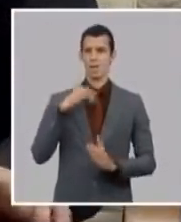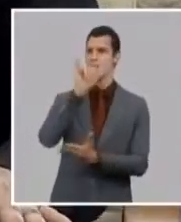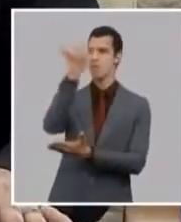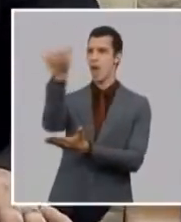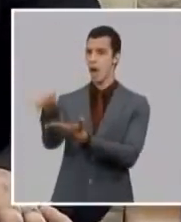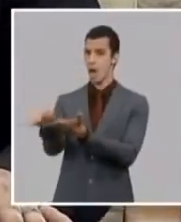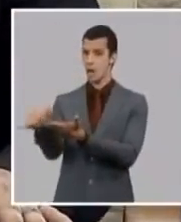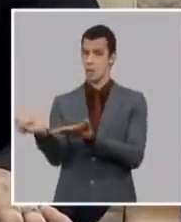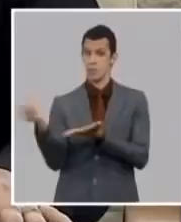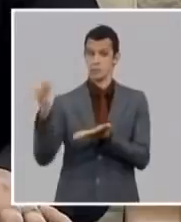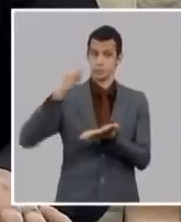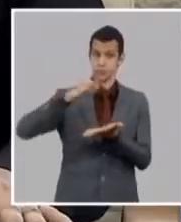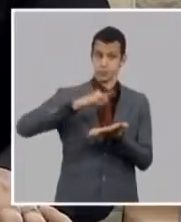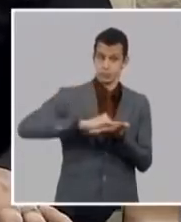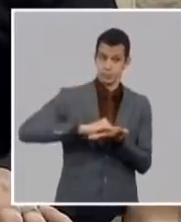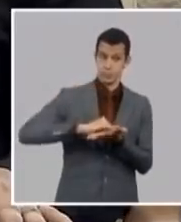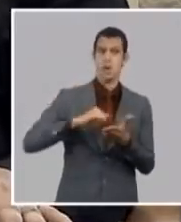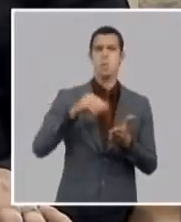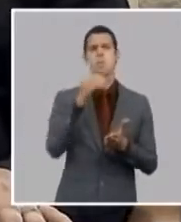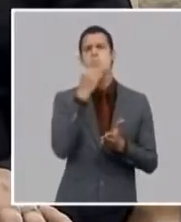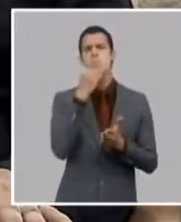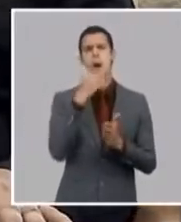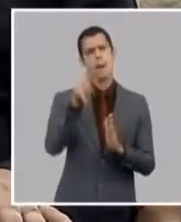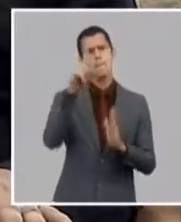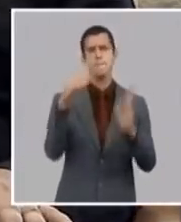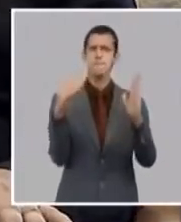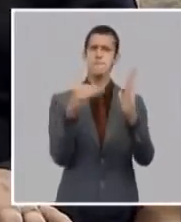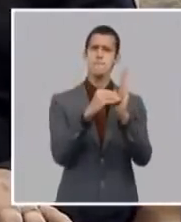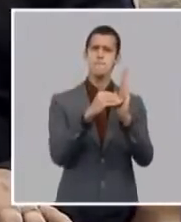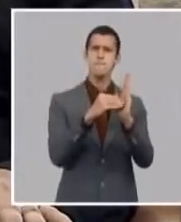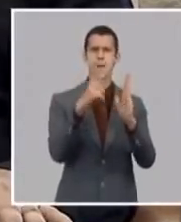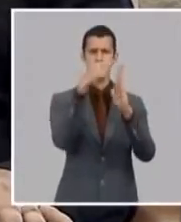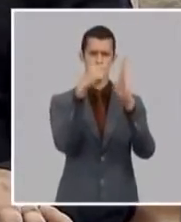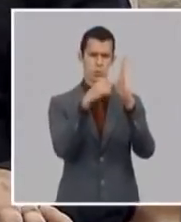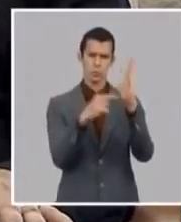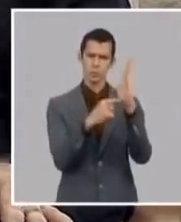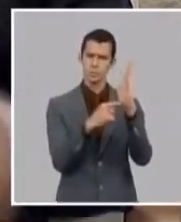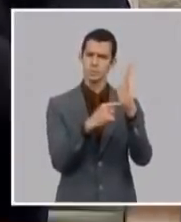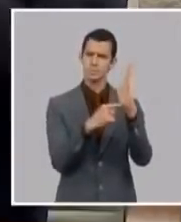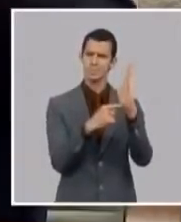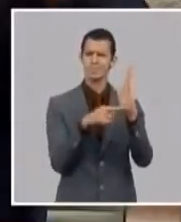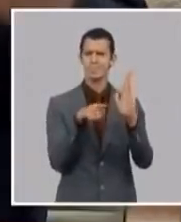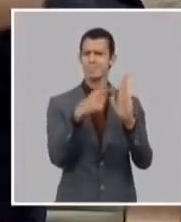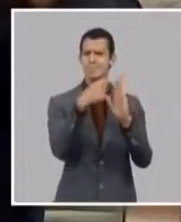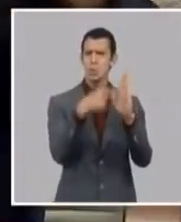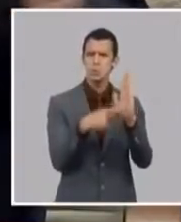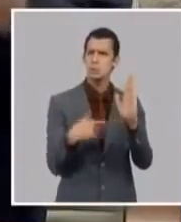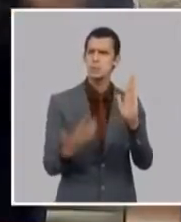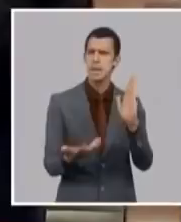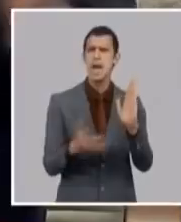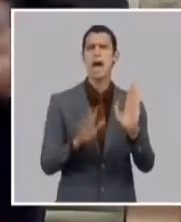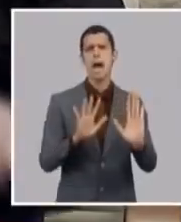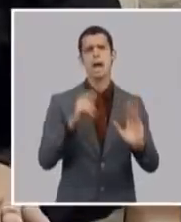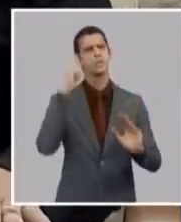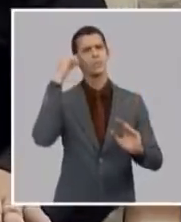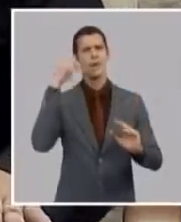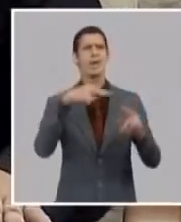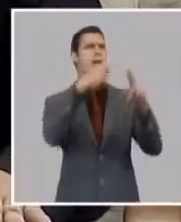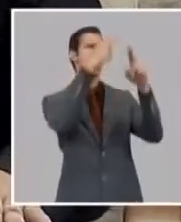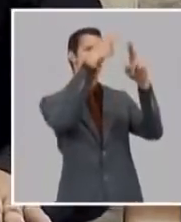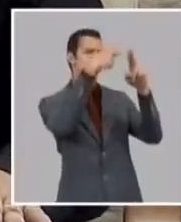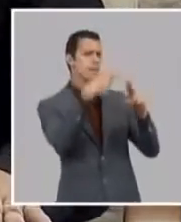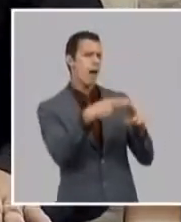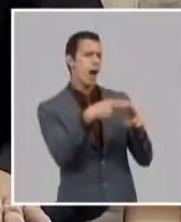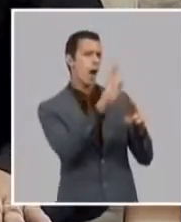decir esos mil puntos que tiene el cálculo de los diferentes artículos por una tabla de más o menos cuáles son los